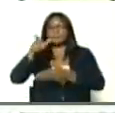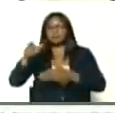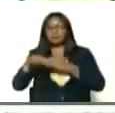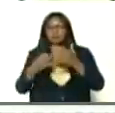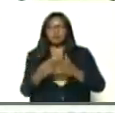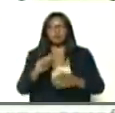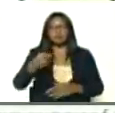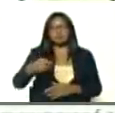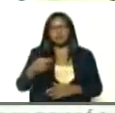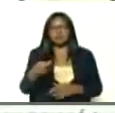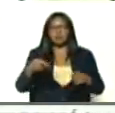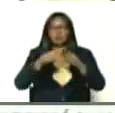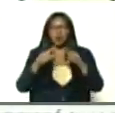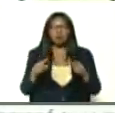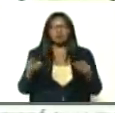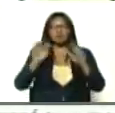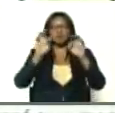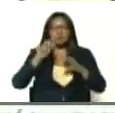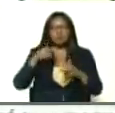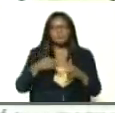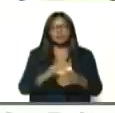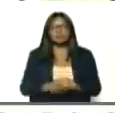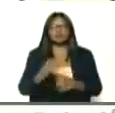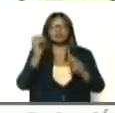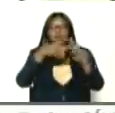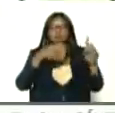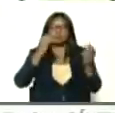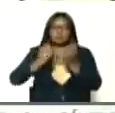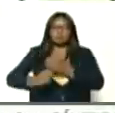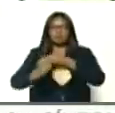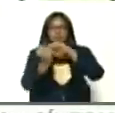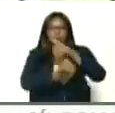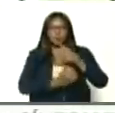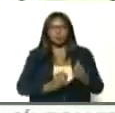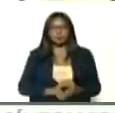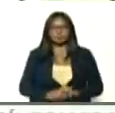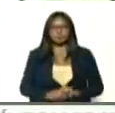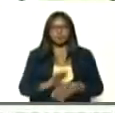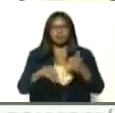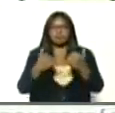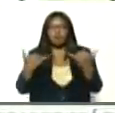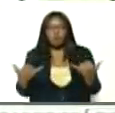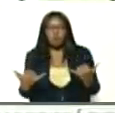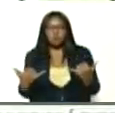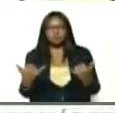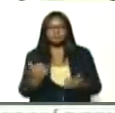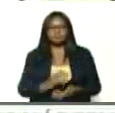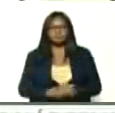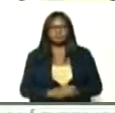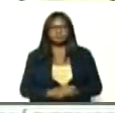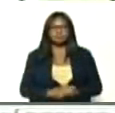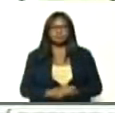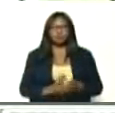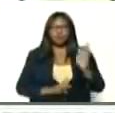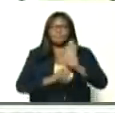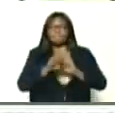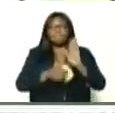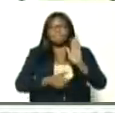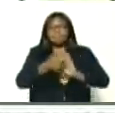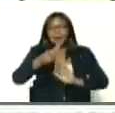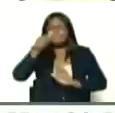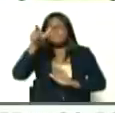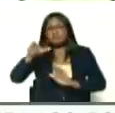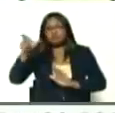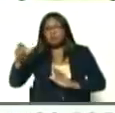Táchira, Trujillo, Barina, Portuguesa, Amazonas, y del Tamacuro, las entidades, con mayor, número